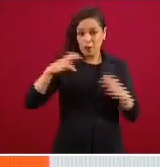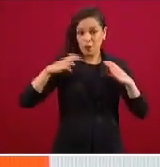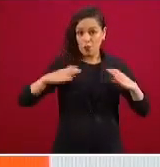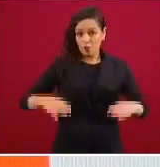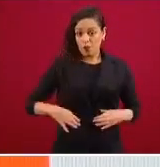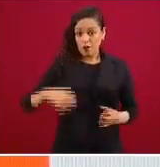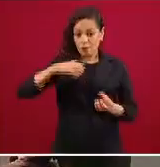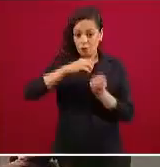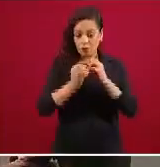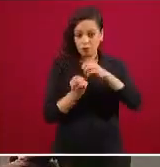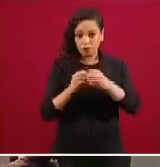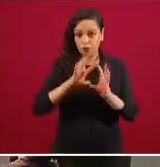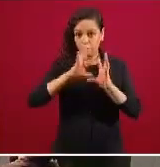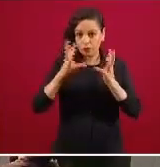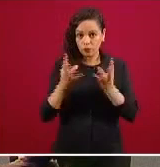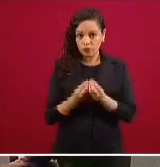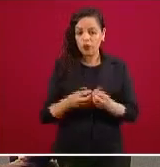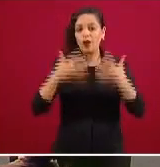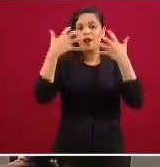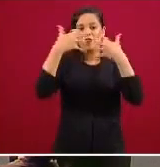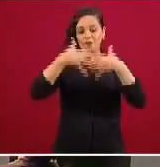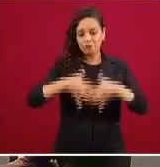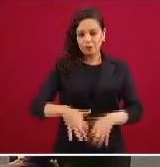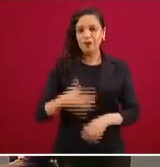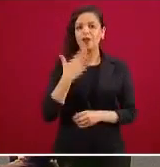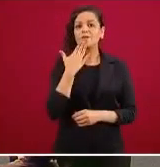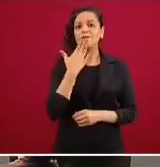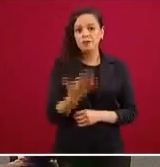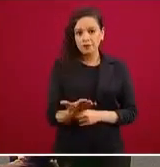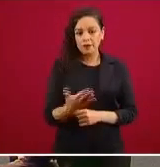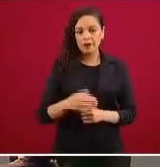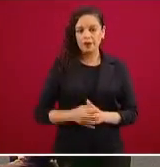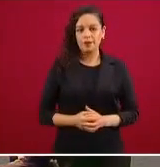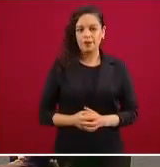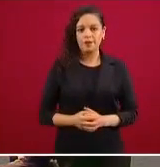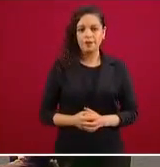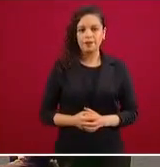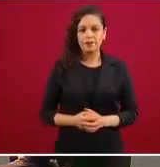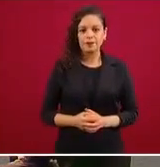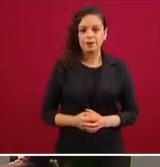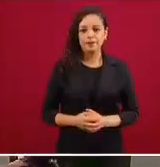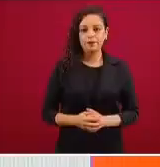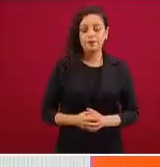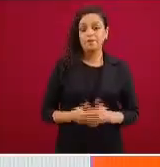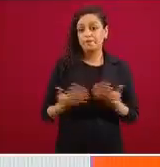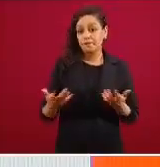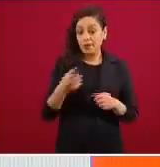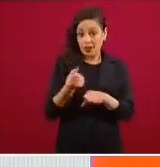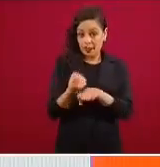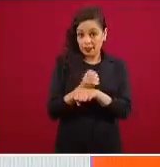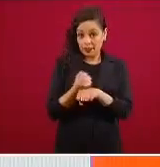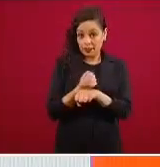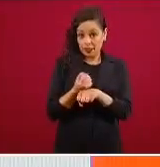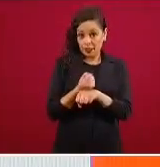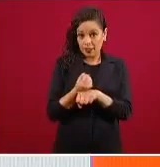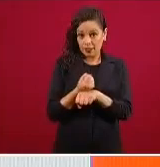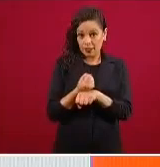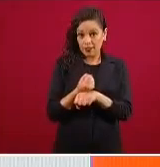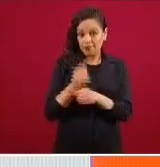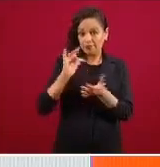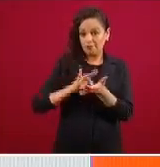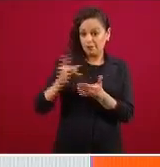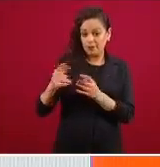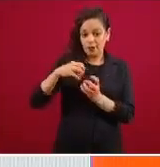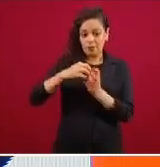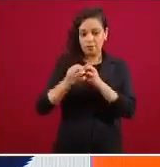cumplan con sus funciones y la sangre a través de los glóbulos rojos o mediante los